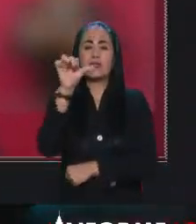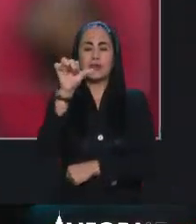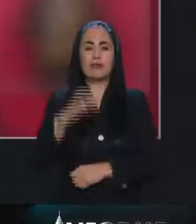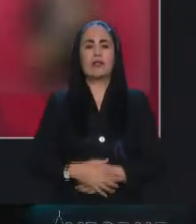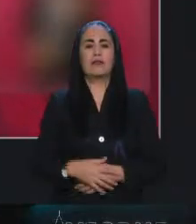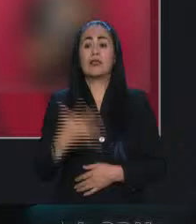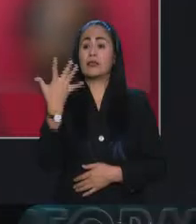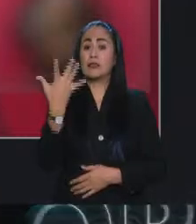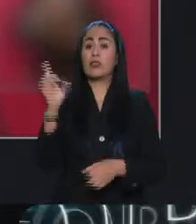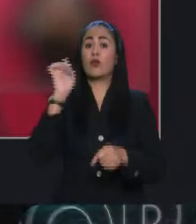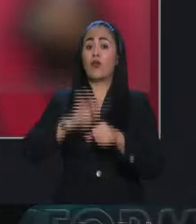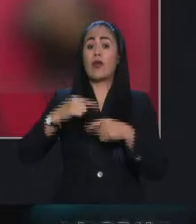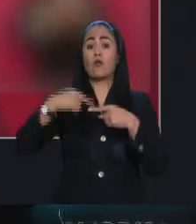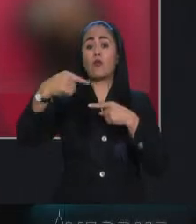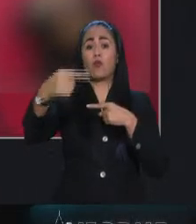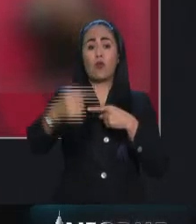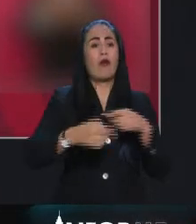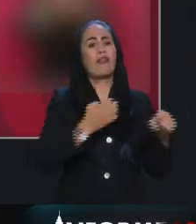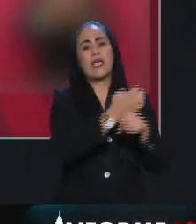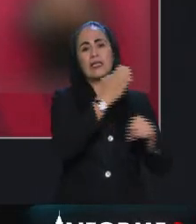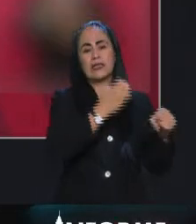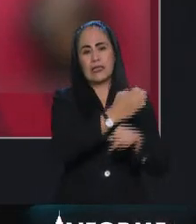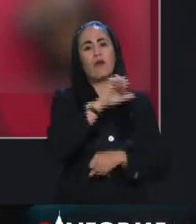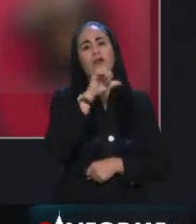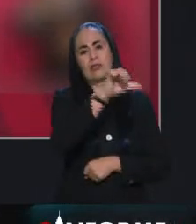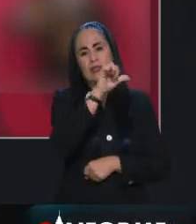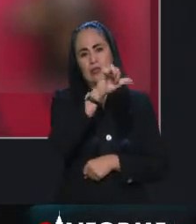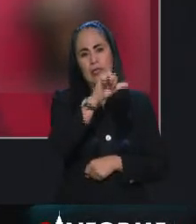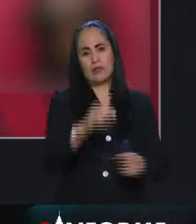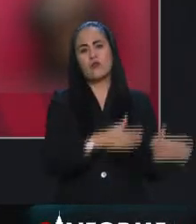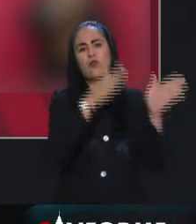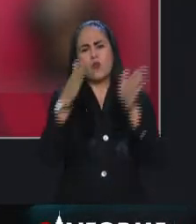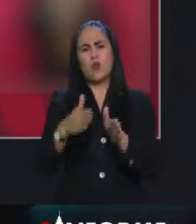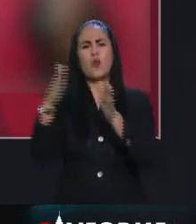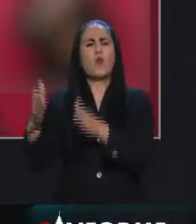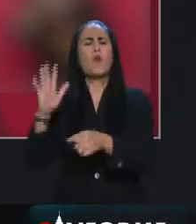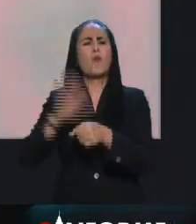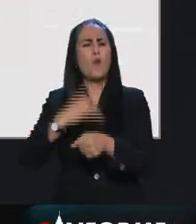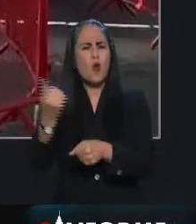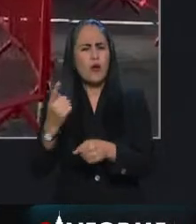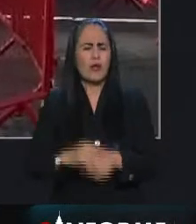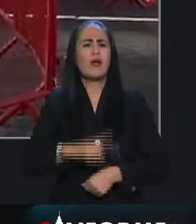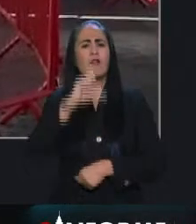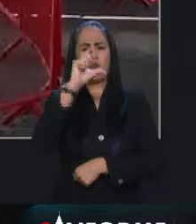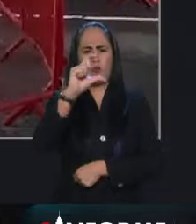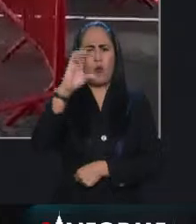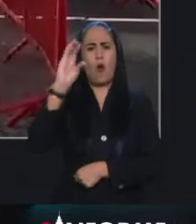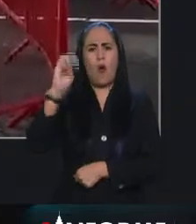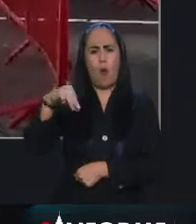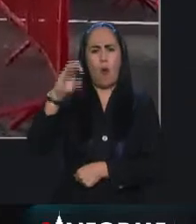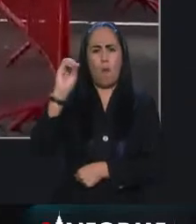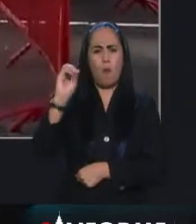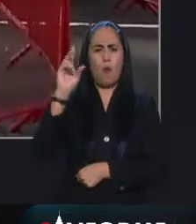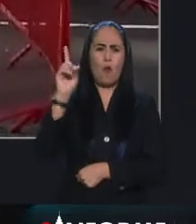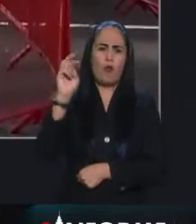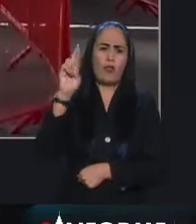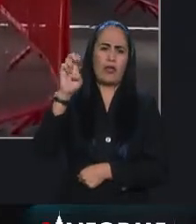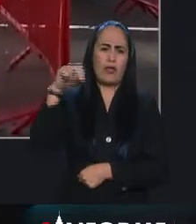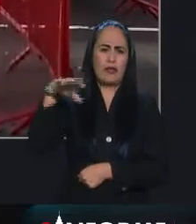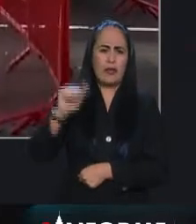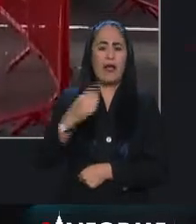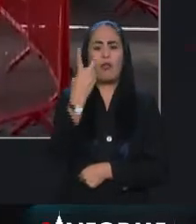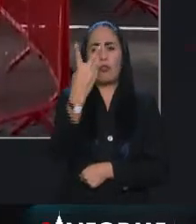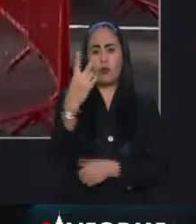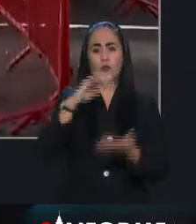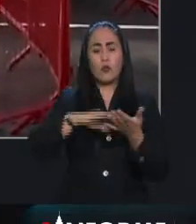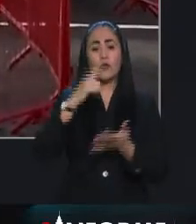días después se aplicará en las otras 16 entidades. ¿Por qué? Porque se vacunarán con el fármaco de Moderna que enviará 2.7 millones de